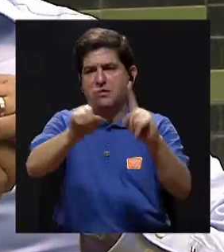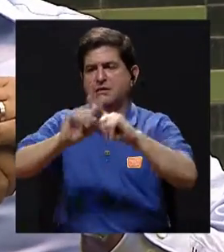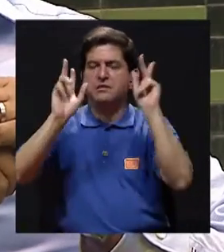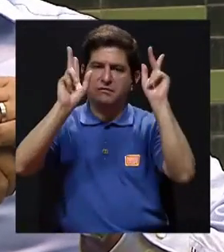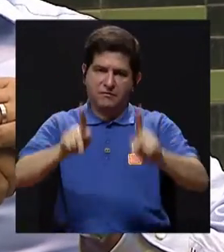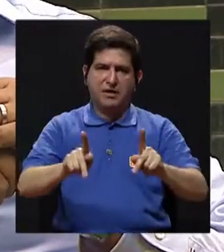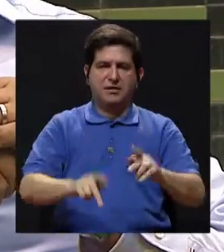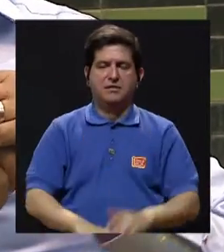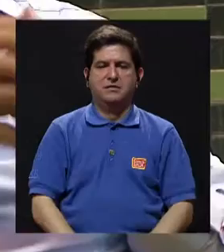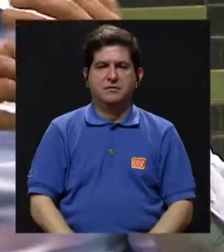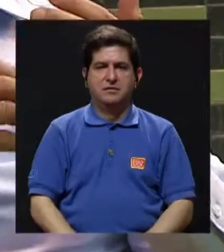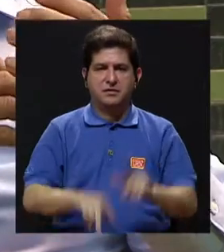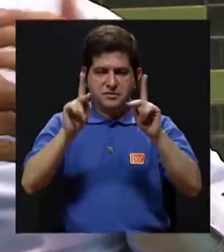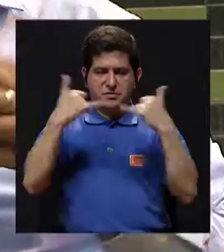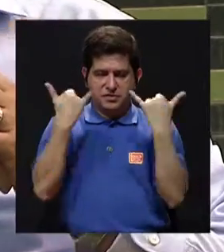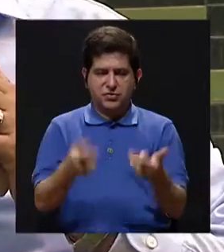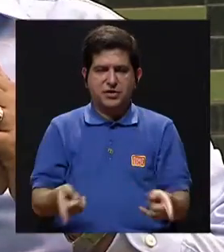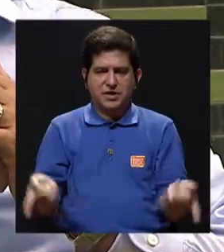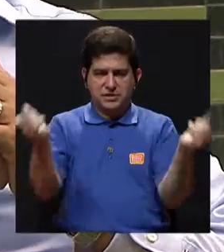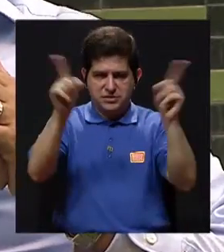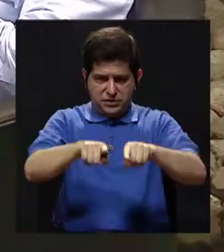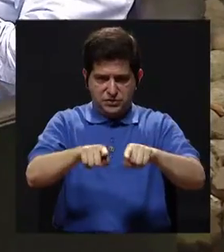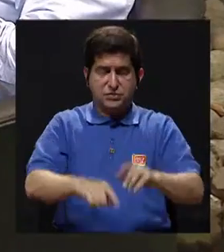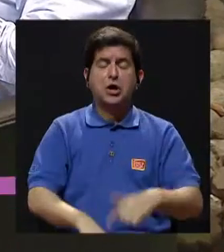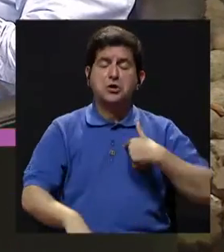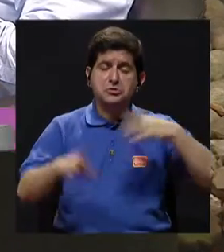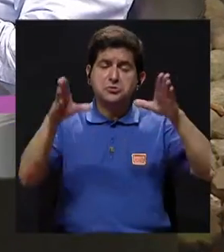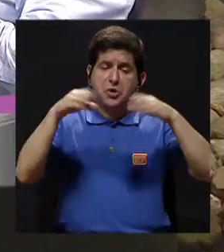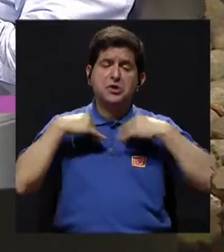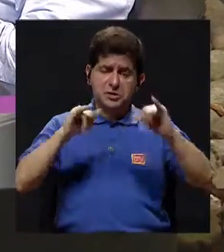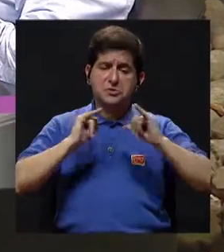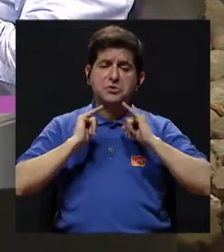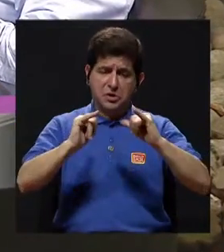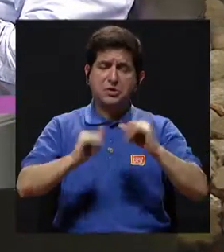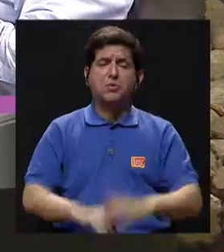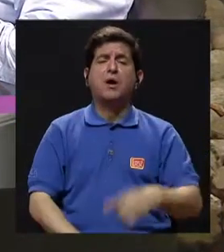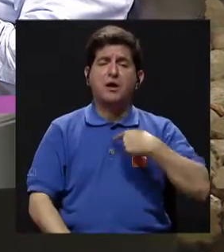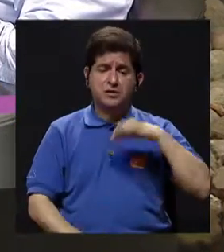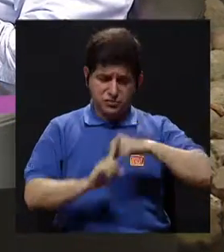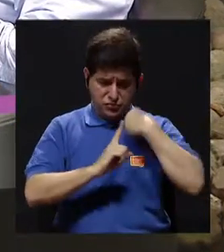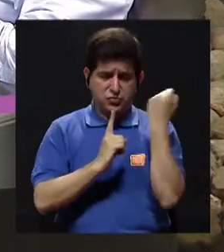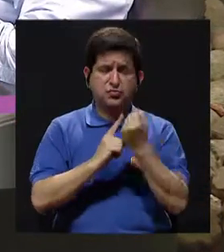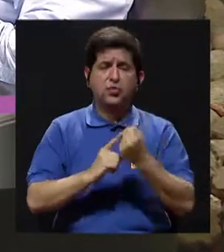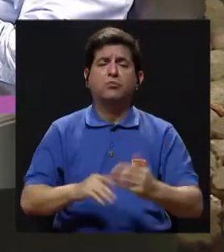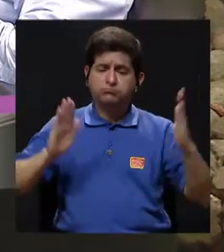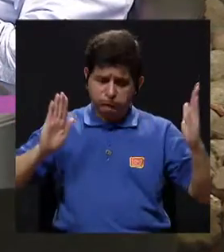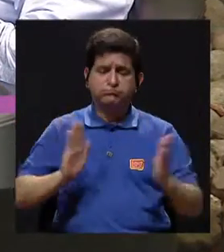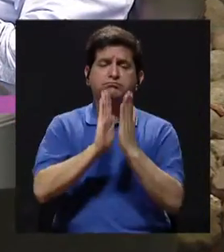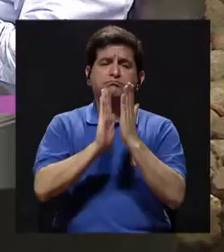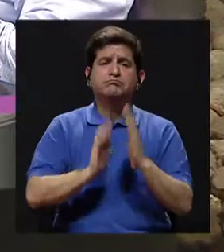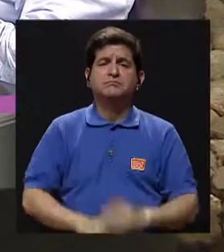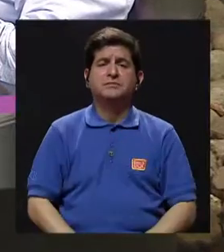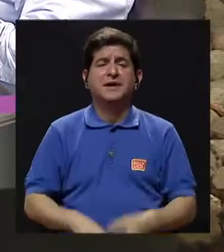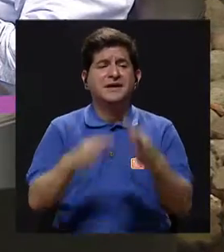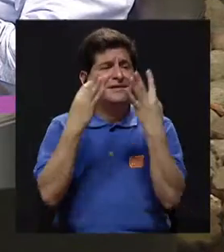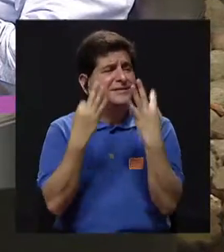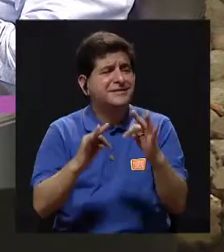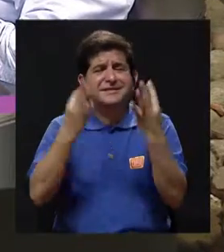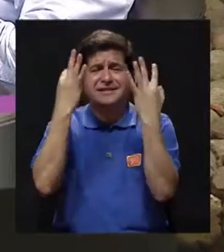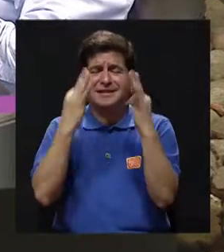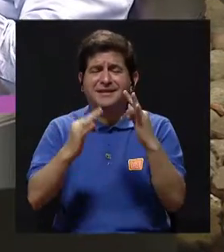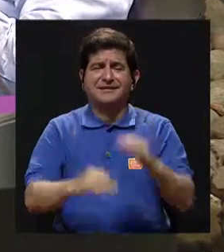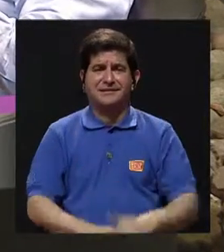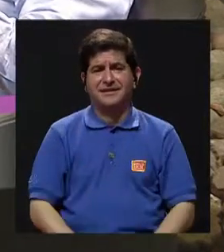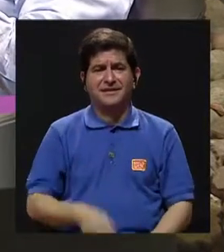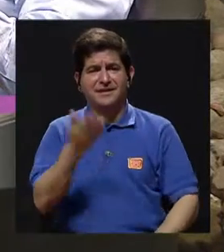de uno de nosotros, ¿verdad? Los que hemos pasado por eso, porque debo reconocer que igual yo también pasé por eso, de tratar uno de